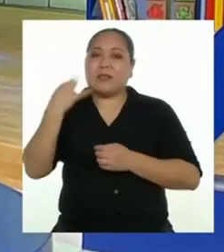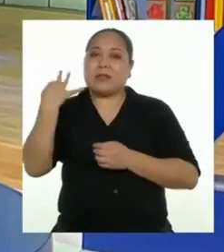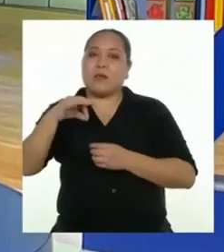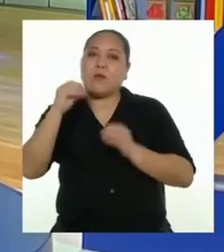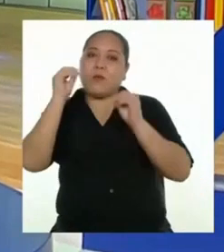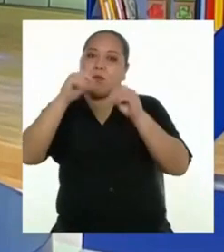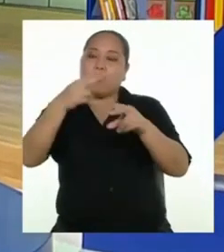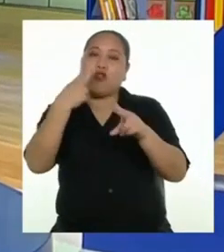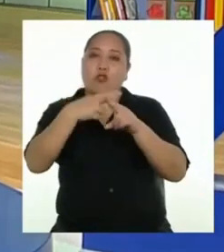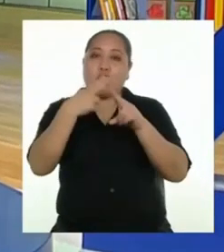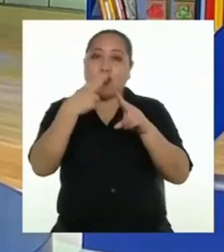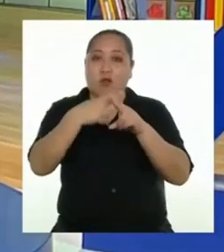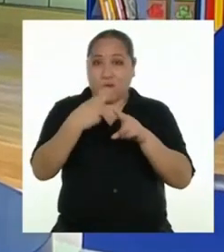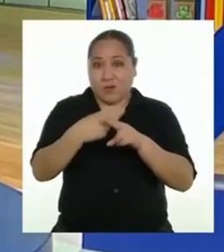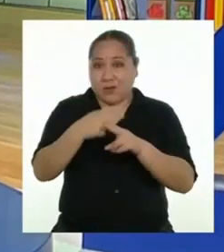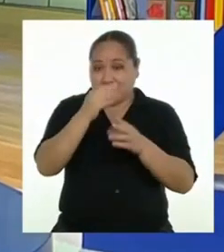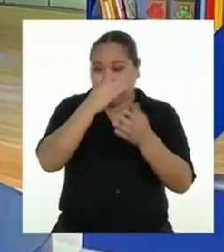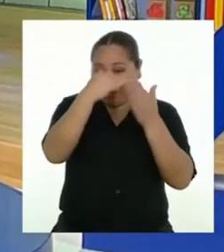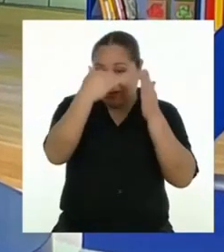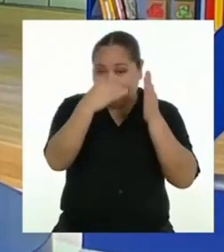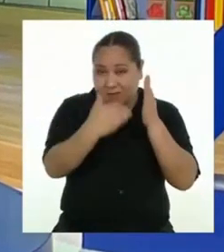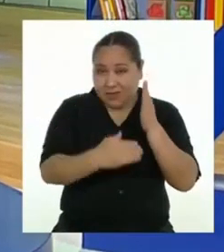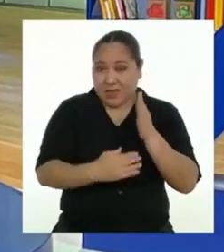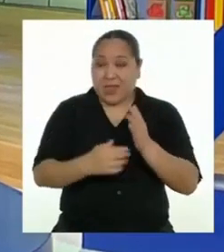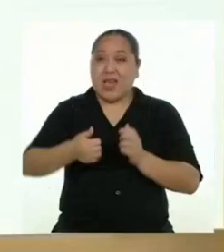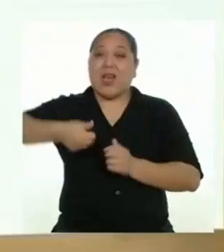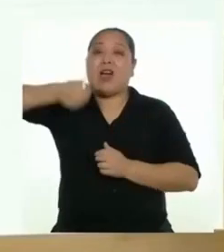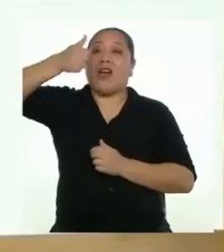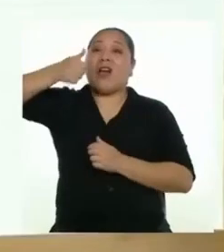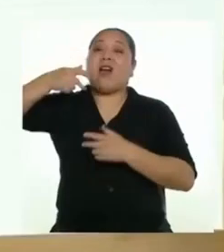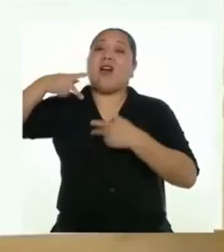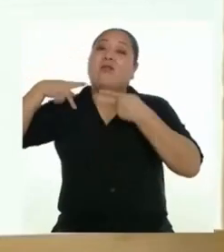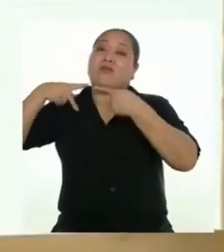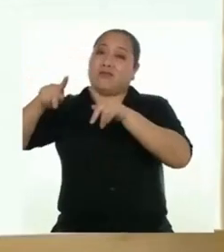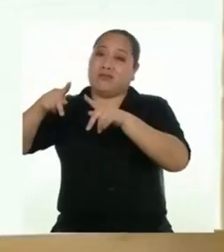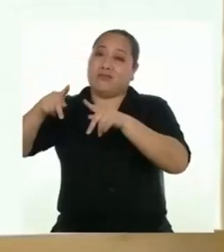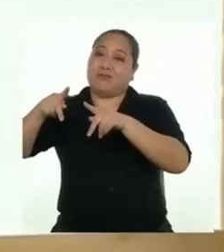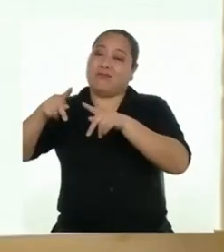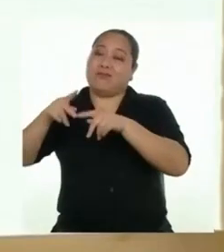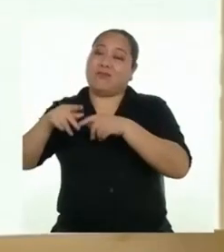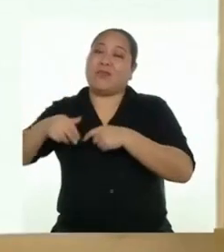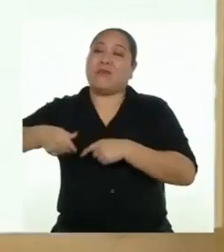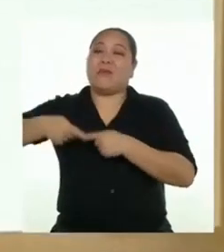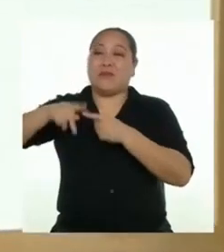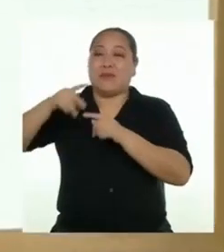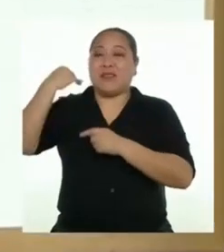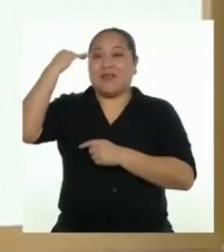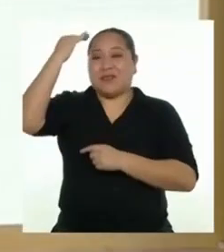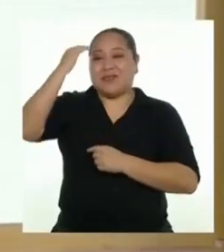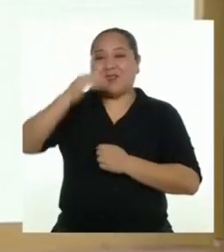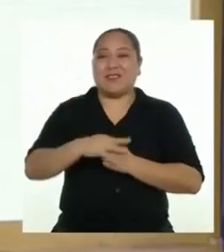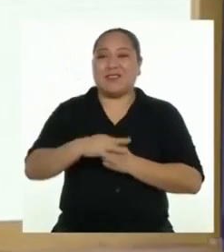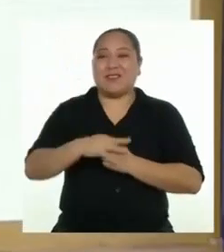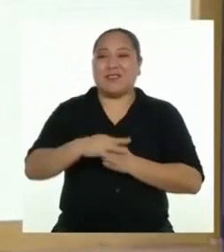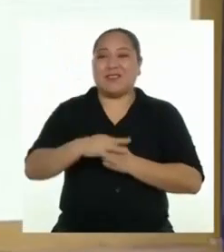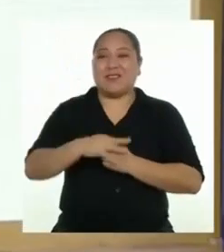contacto y con la autorización de una persona adulta. Ahora sí, hasta mañana. ¡Nos vemos!